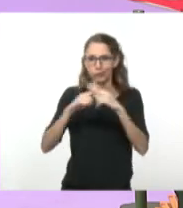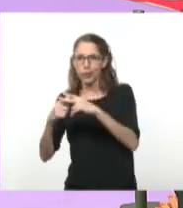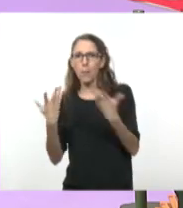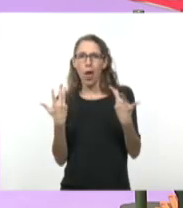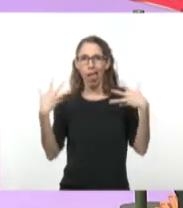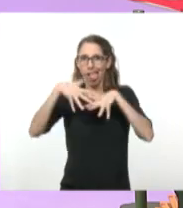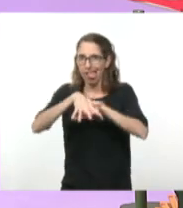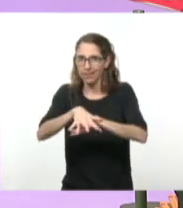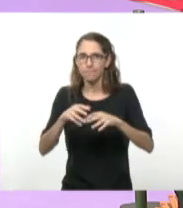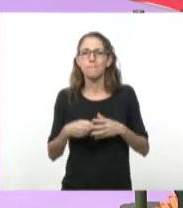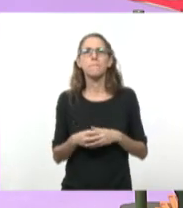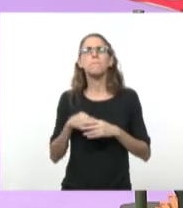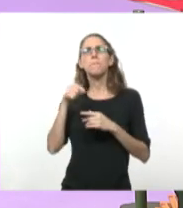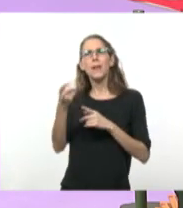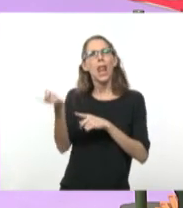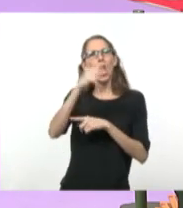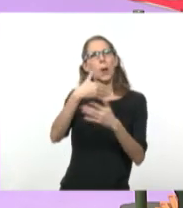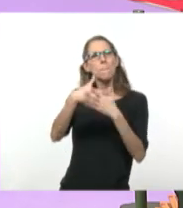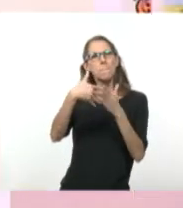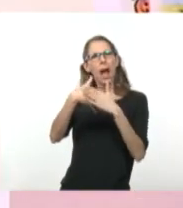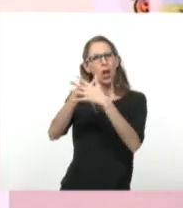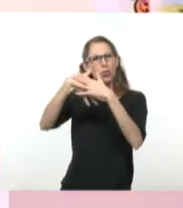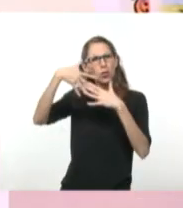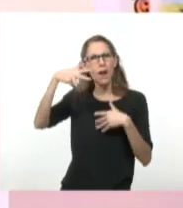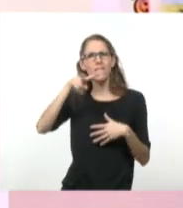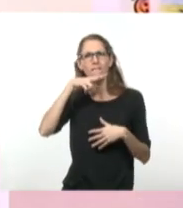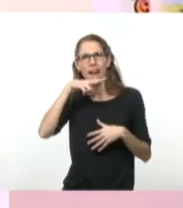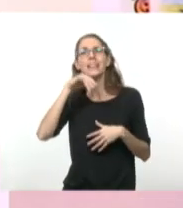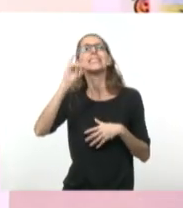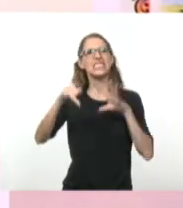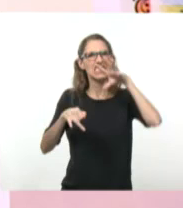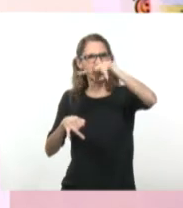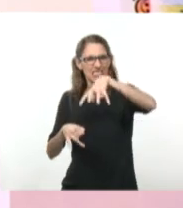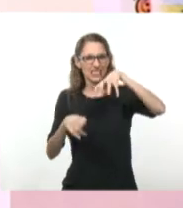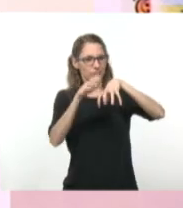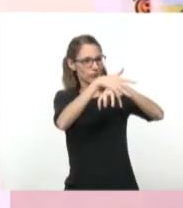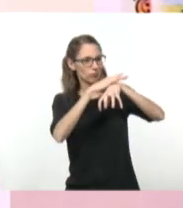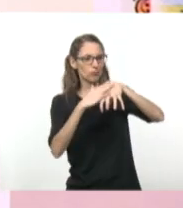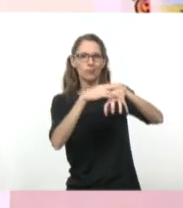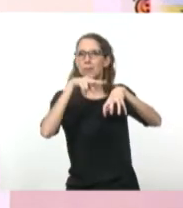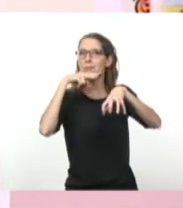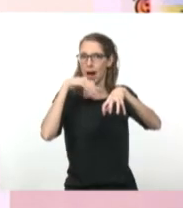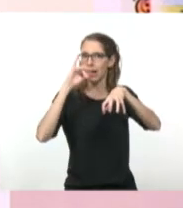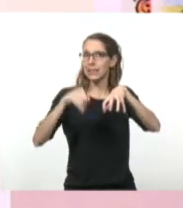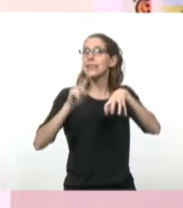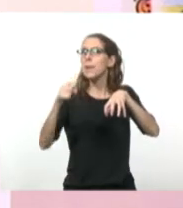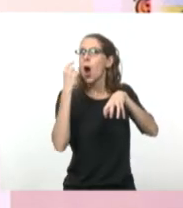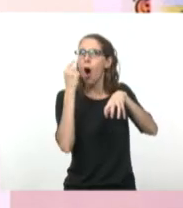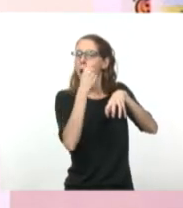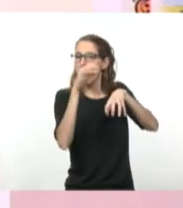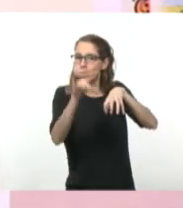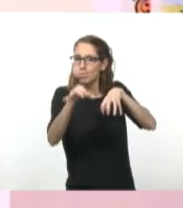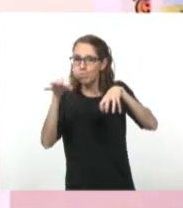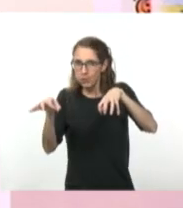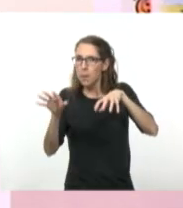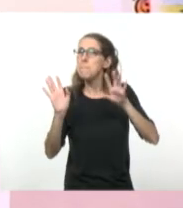La mano es verde, ¿no? Ahí lo que se ve es una Acá se ve como la mano con la garra verde tomando y estos ojos, pero de vuelta. Una